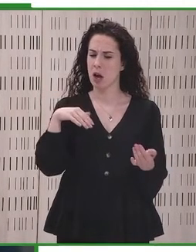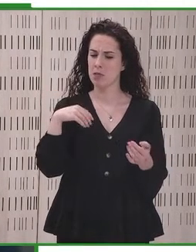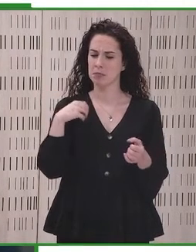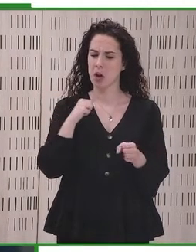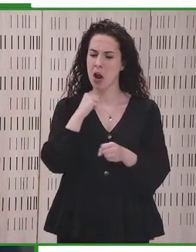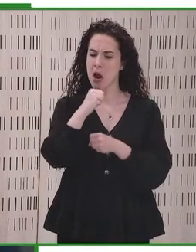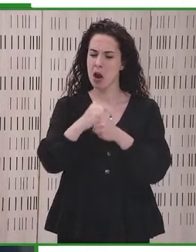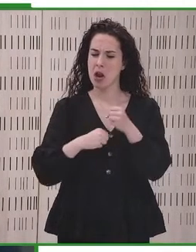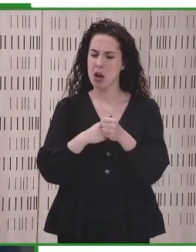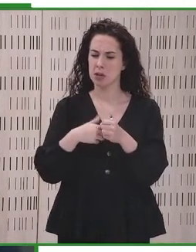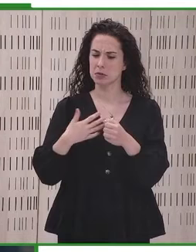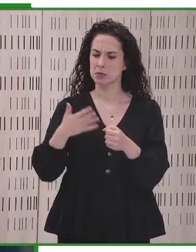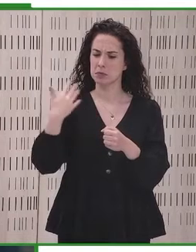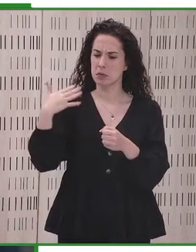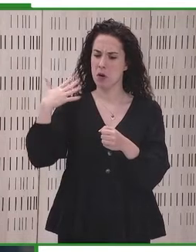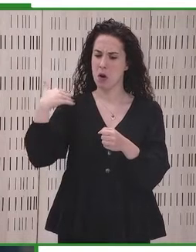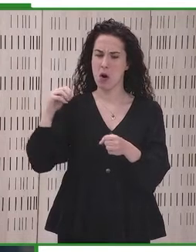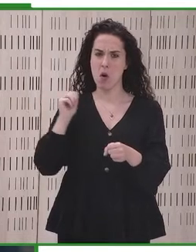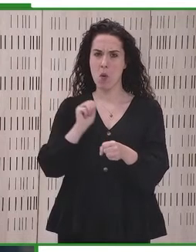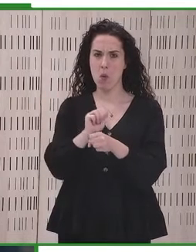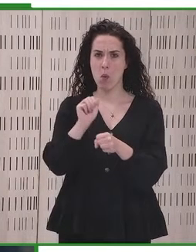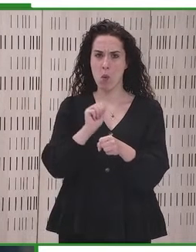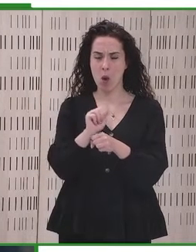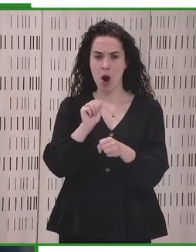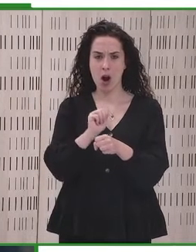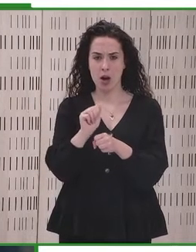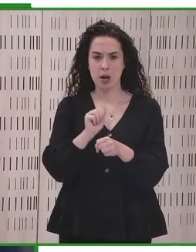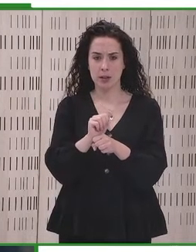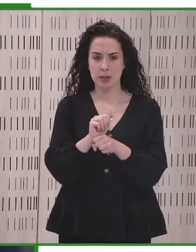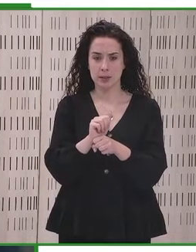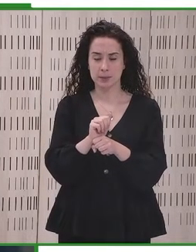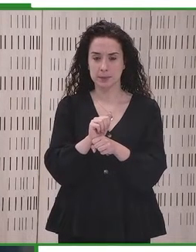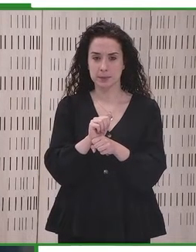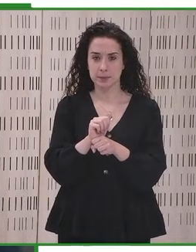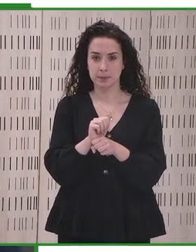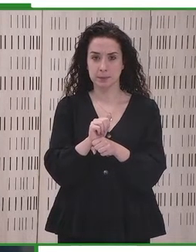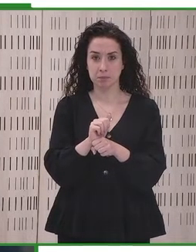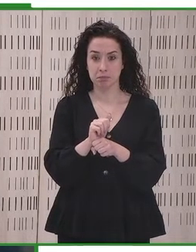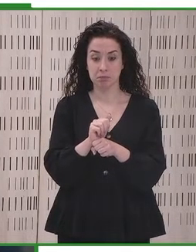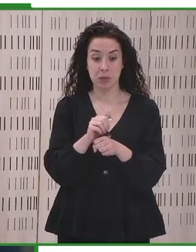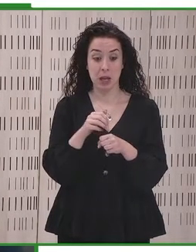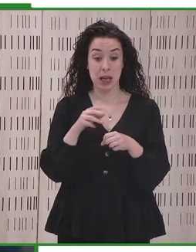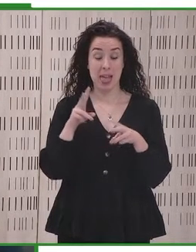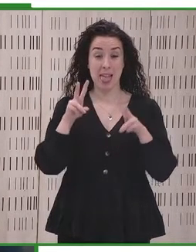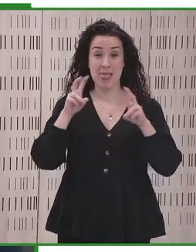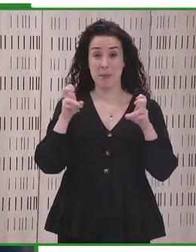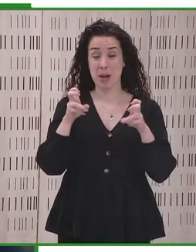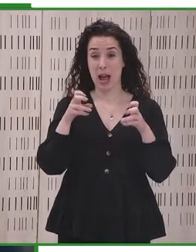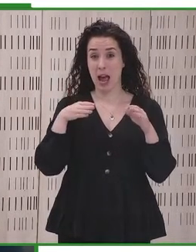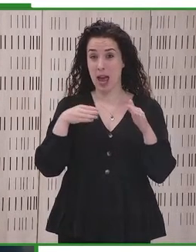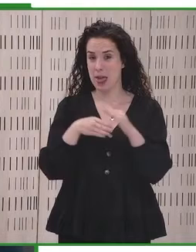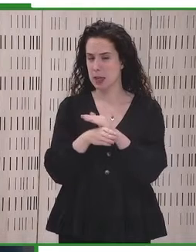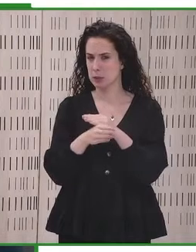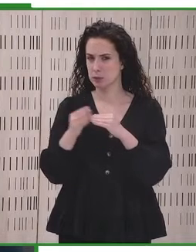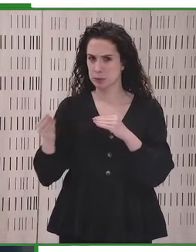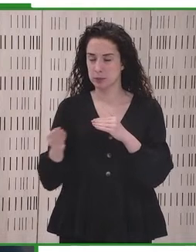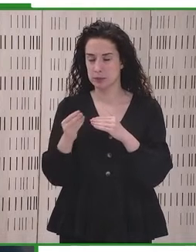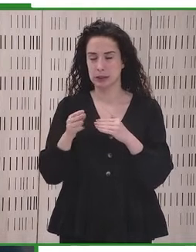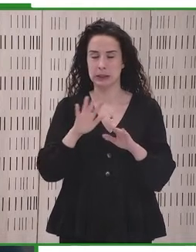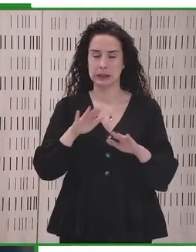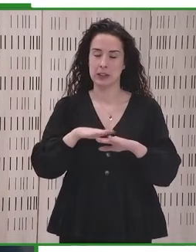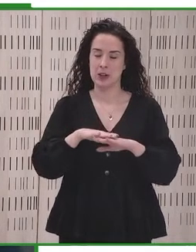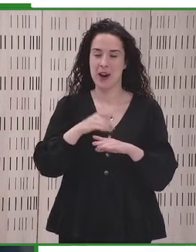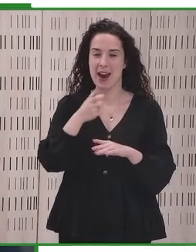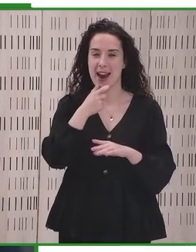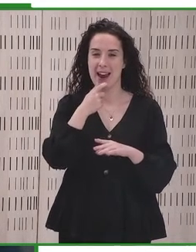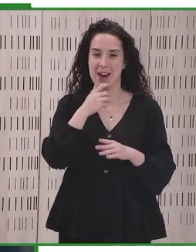trabajando en la mejora de la accesibilidad. Sorry, I was going to switch into